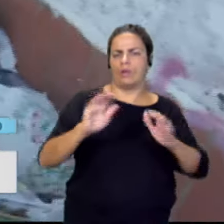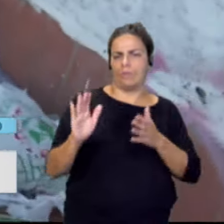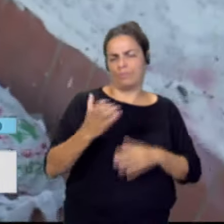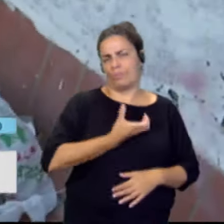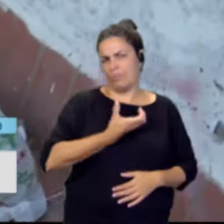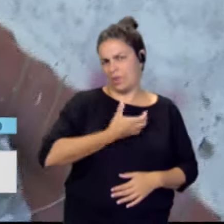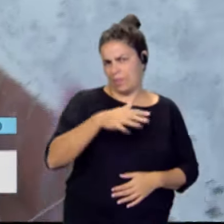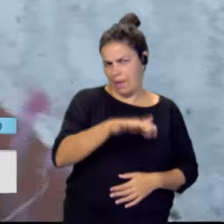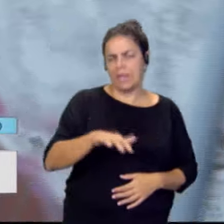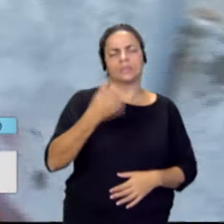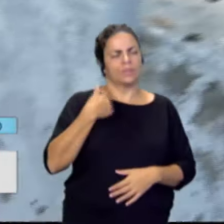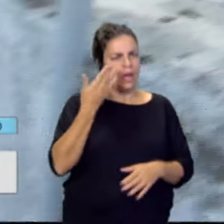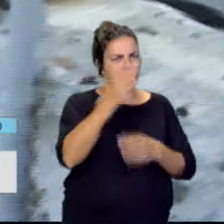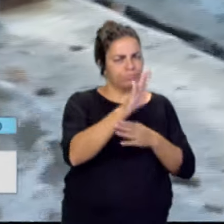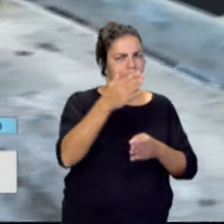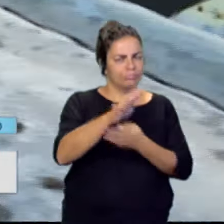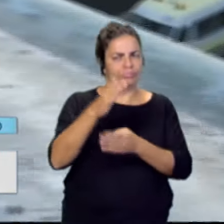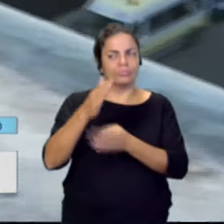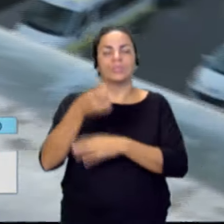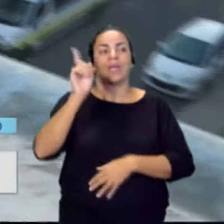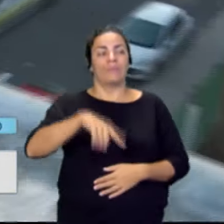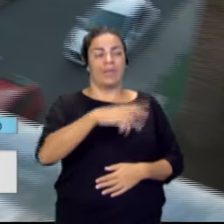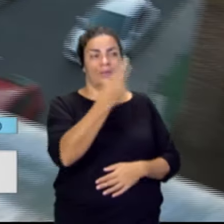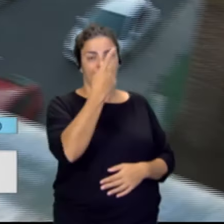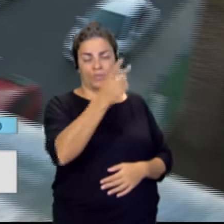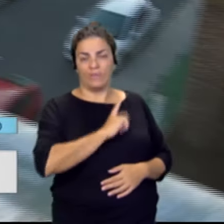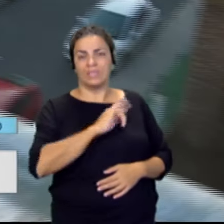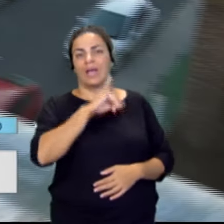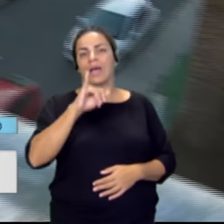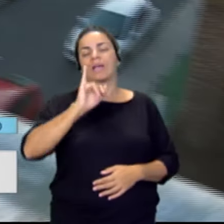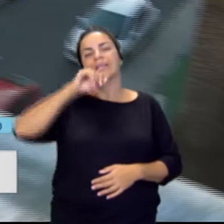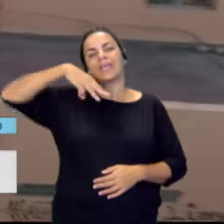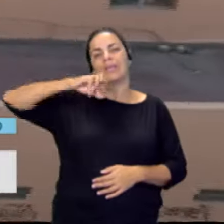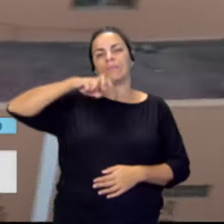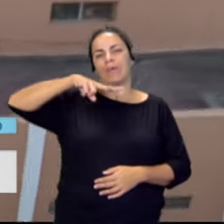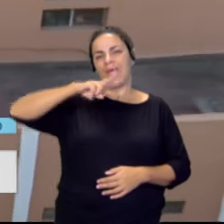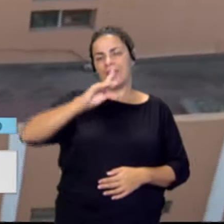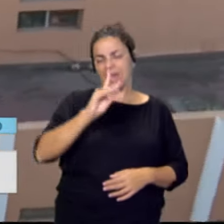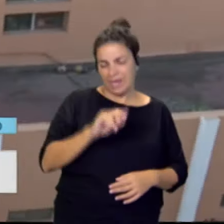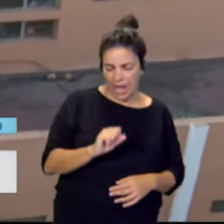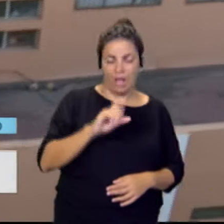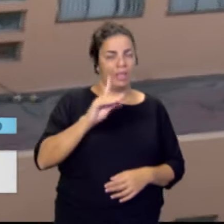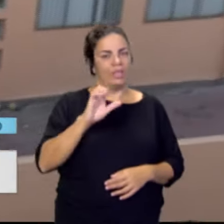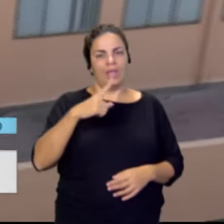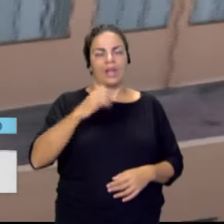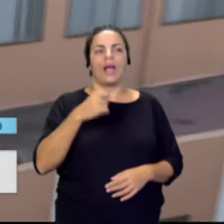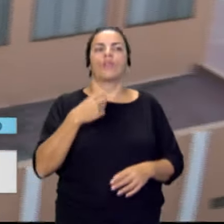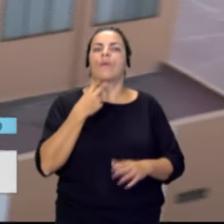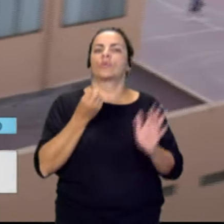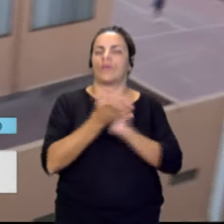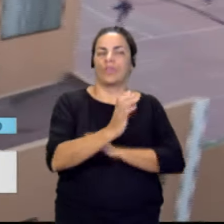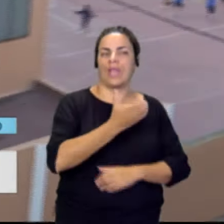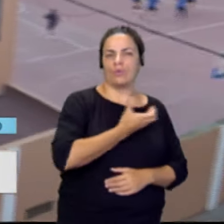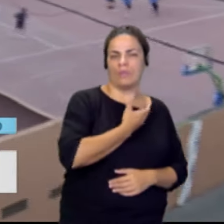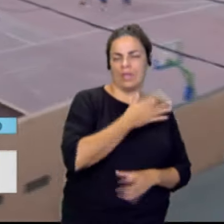Hemos tenido visita aquí con Jimena Delgado, la portavoz en el Ayuntamiento de Las Palmas de Gran Canaria, es decir, el Ayuntamiento de Las